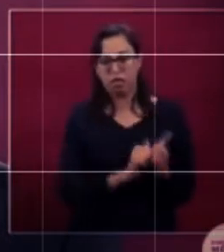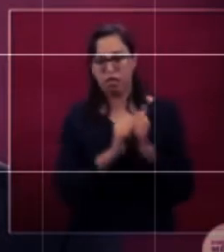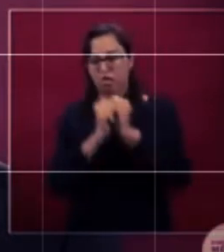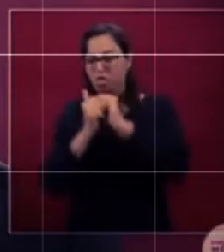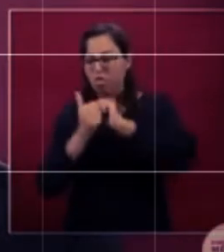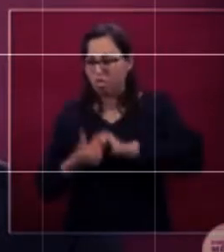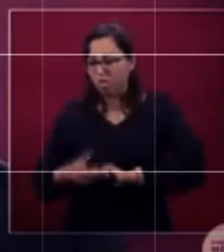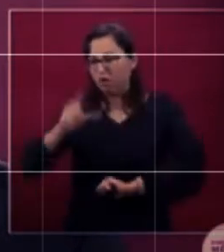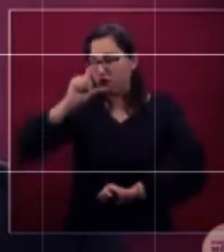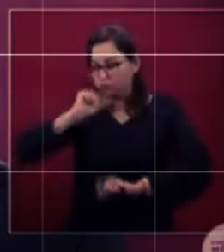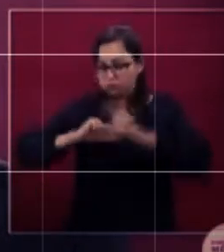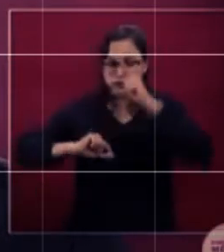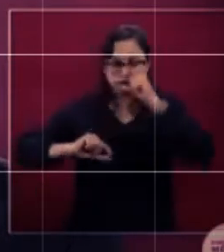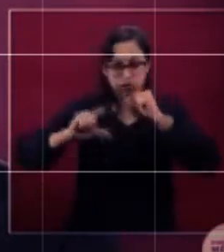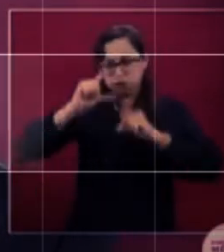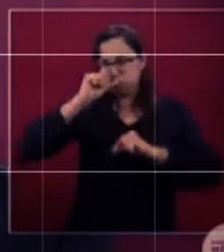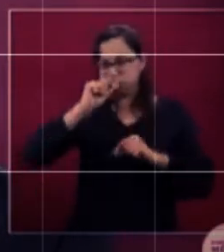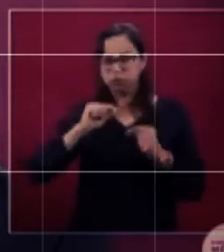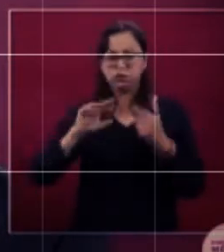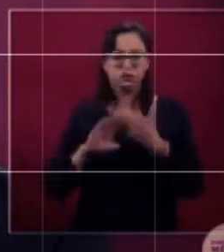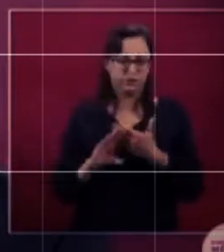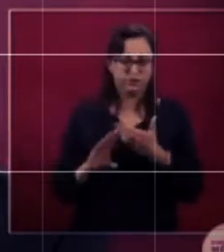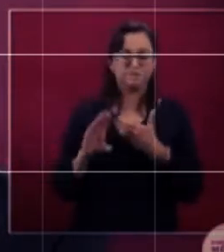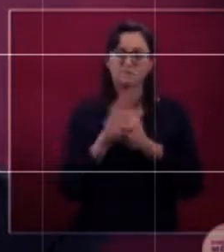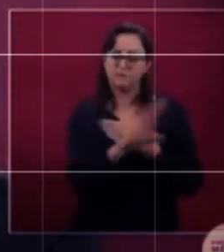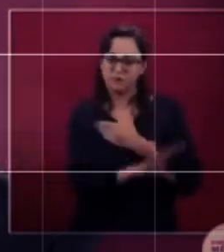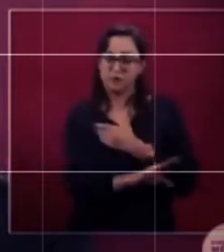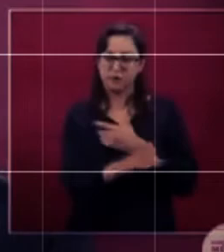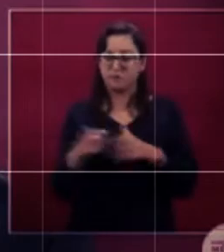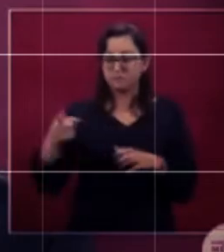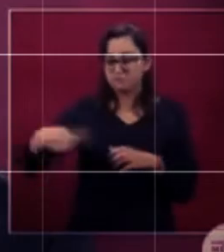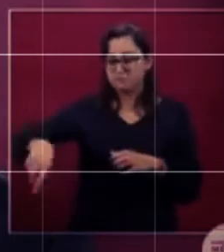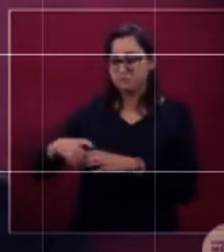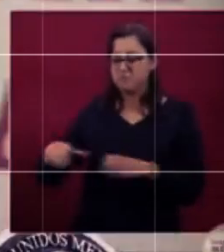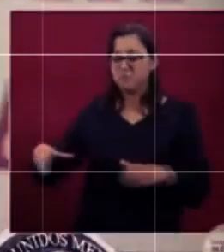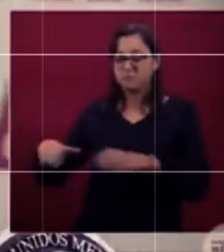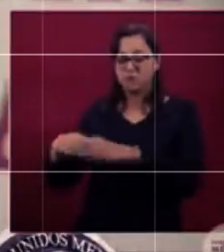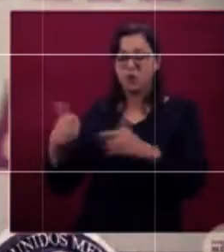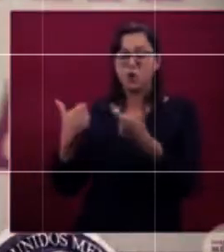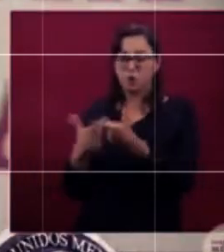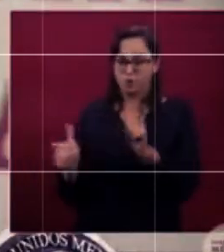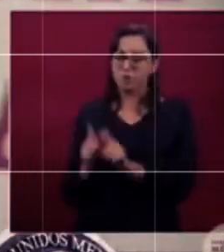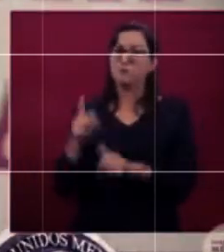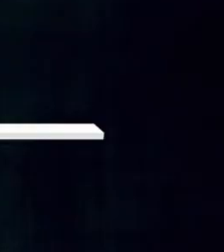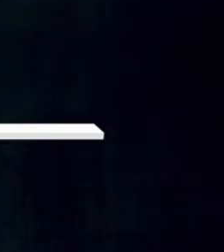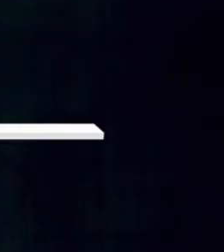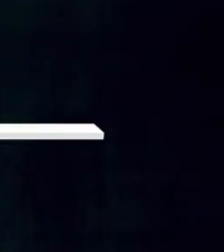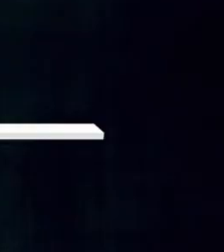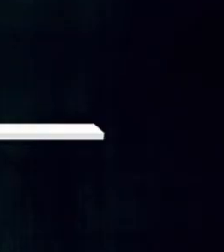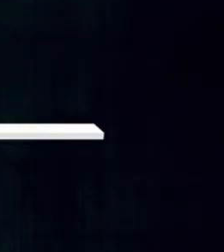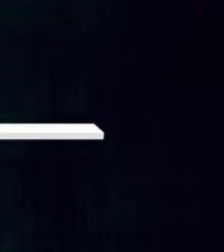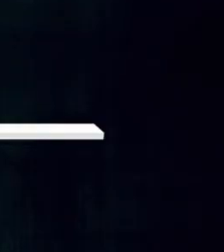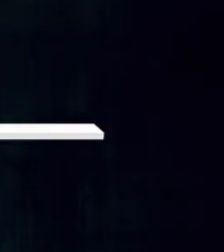el riesgo de complicaciones en personas que tienen alto peligro de complicarse.